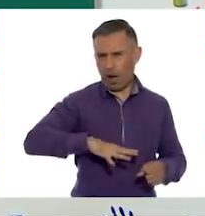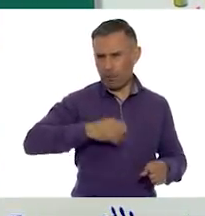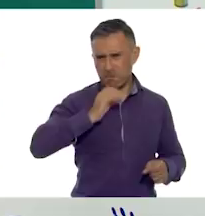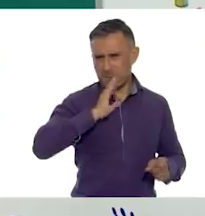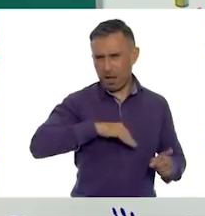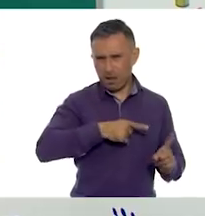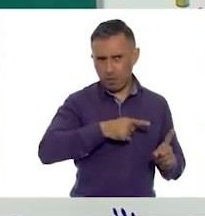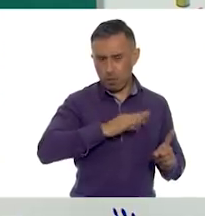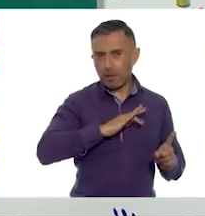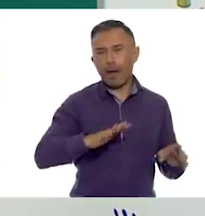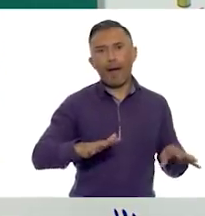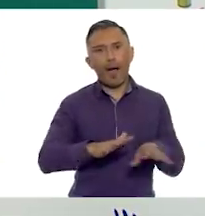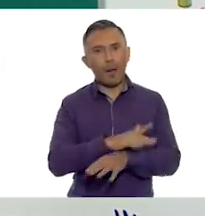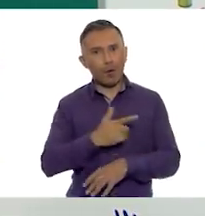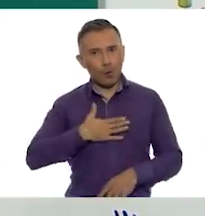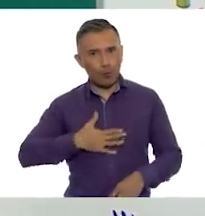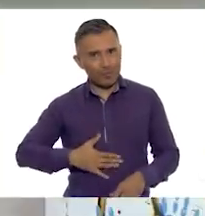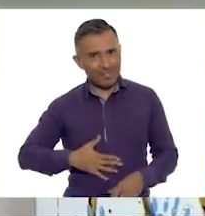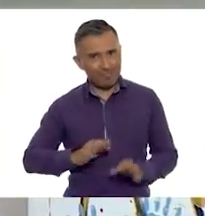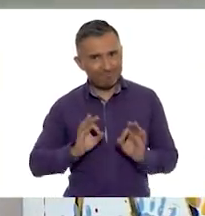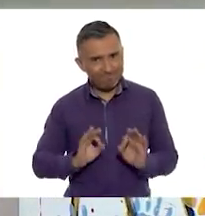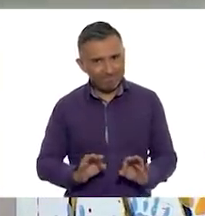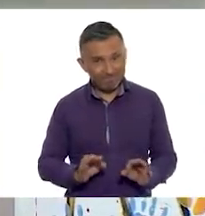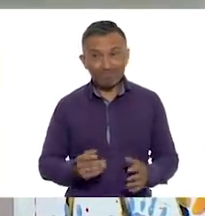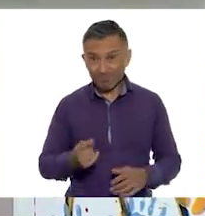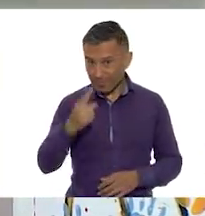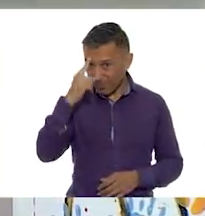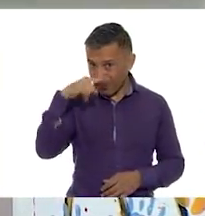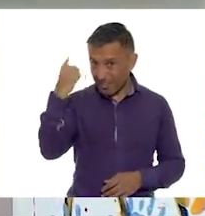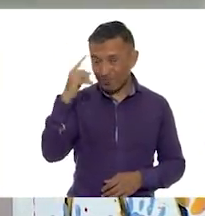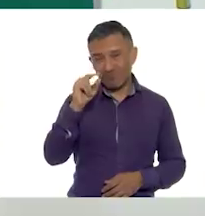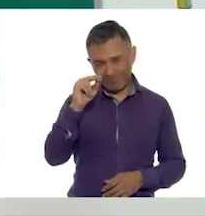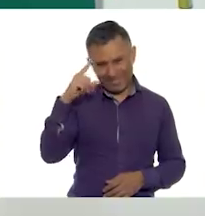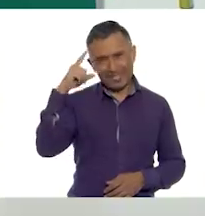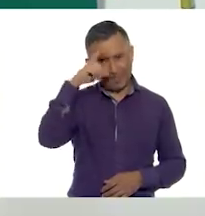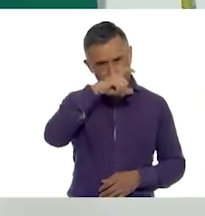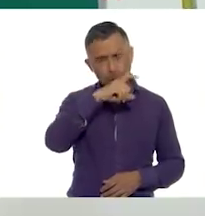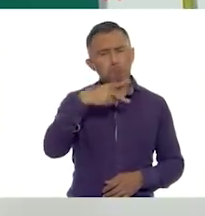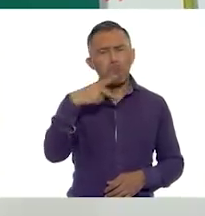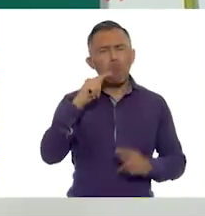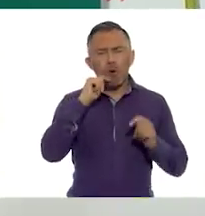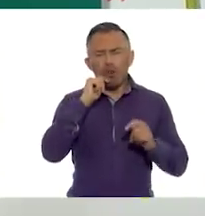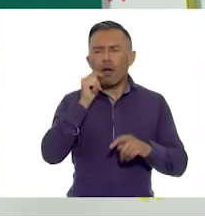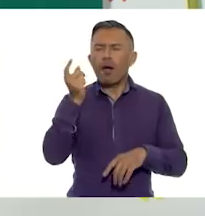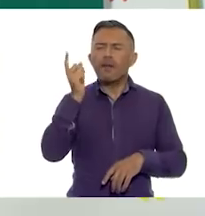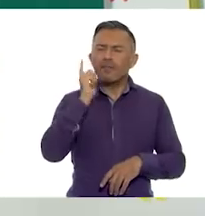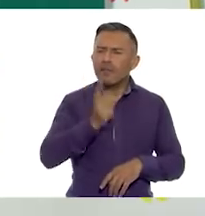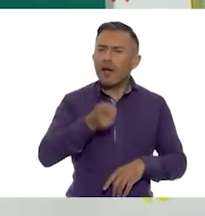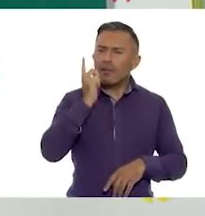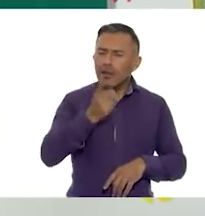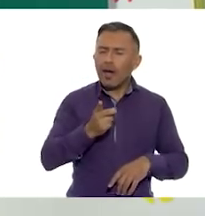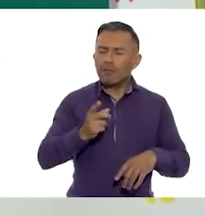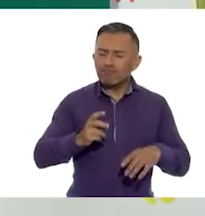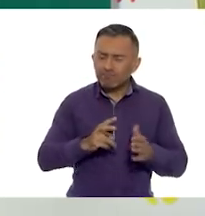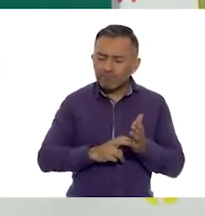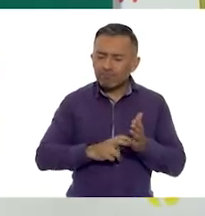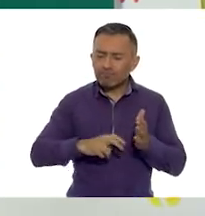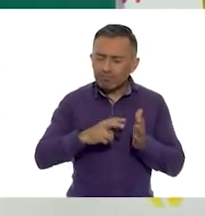injusta o una justa. A una justa, claro. Es una tarea complicada, pero si lo hacemos día a día, podremos lograr que los cambios